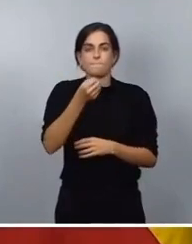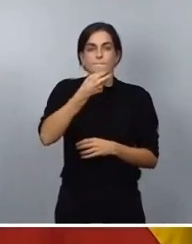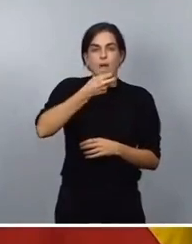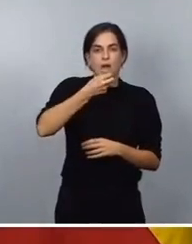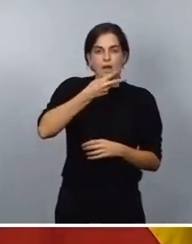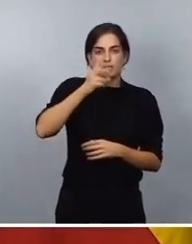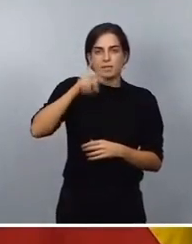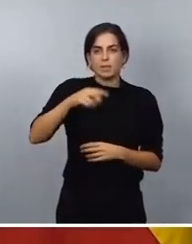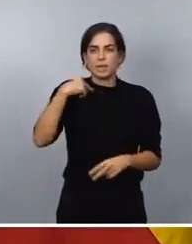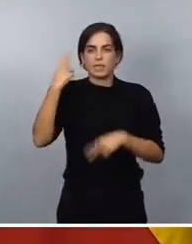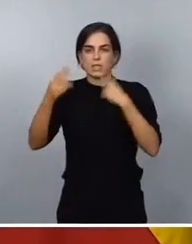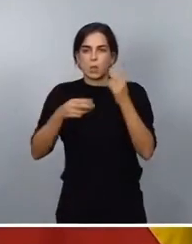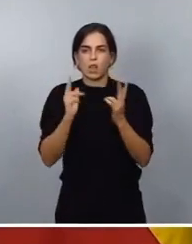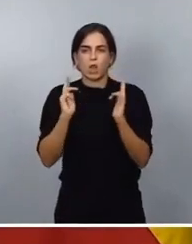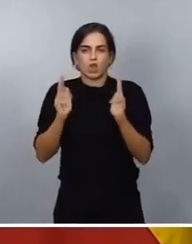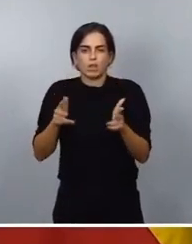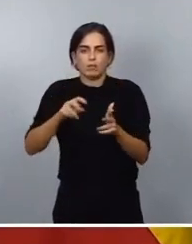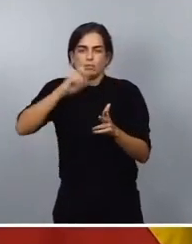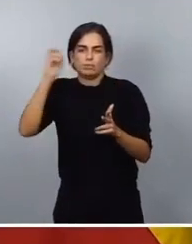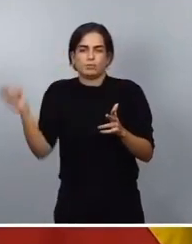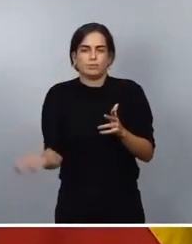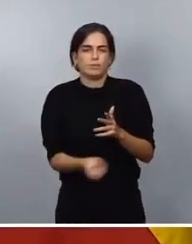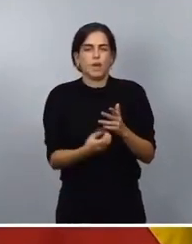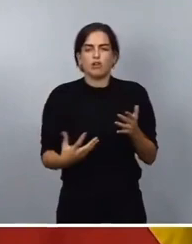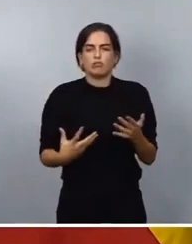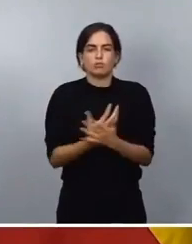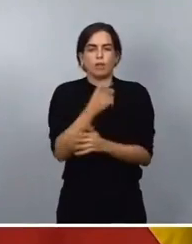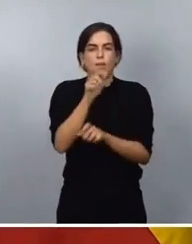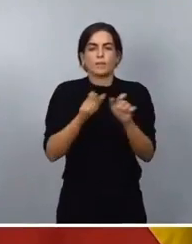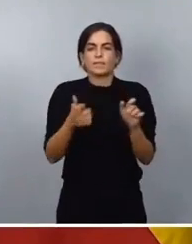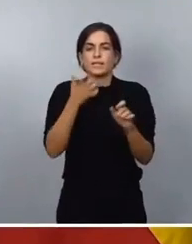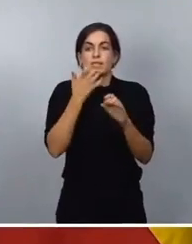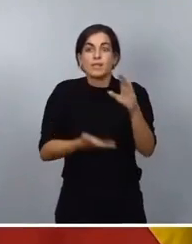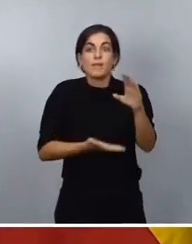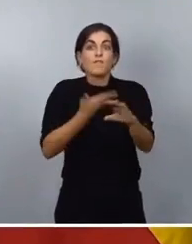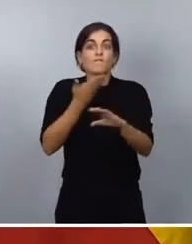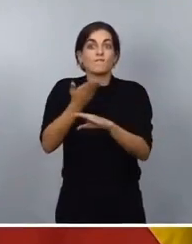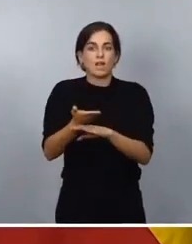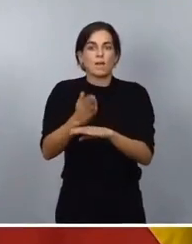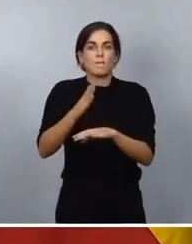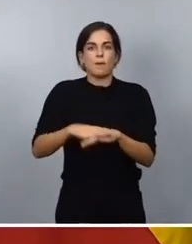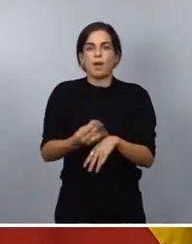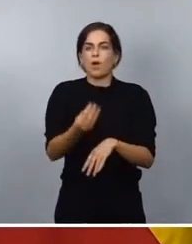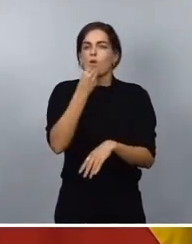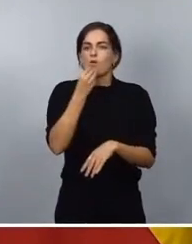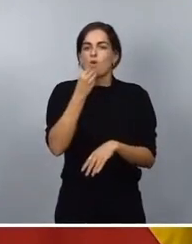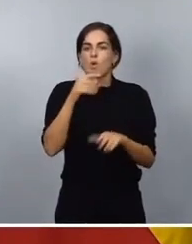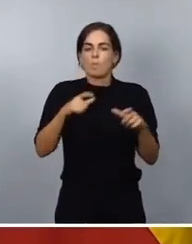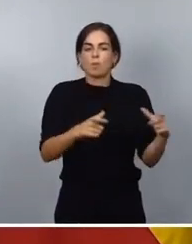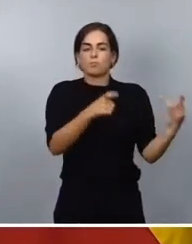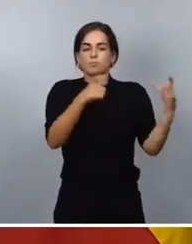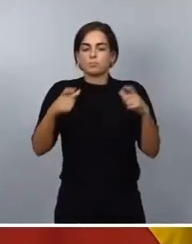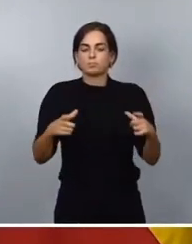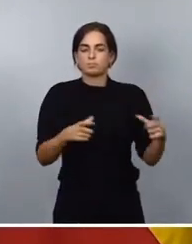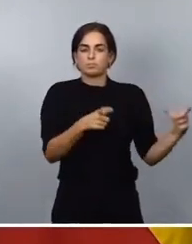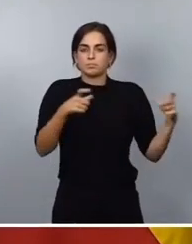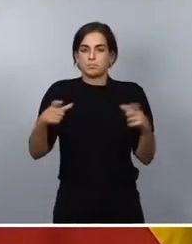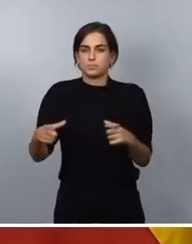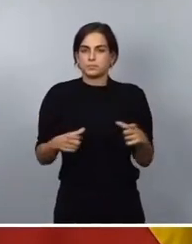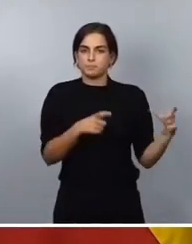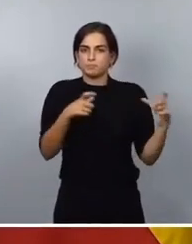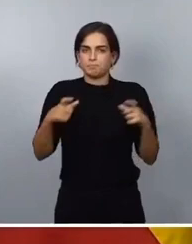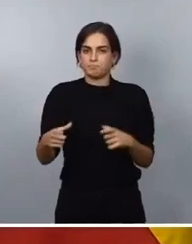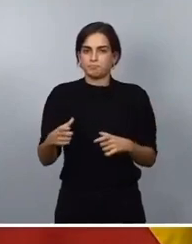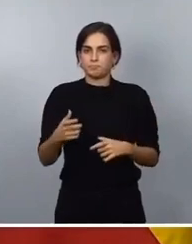a todos aquellos lugares donde se sirven alimentos o comidas, donde evidentemente cualquier persona